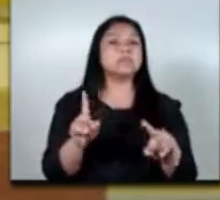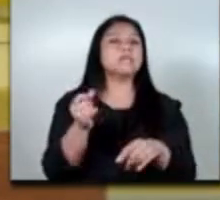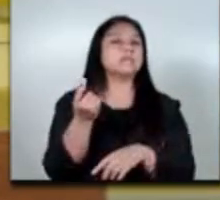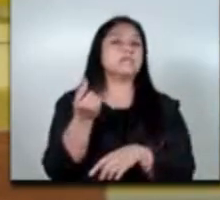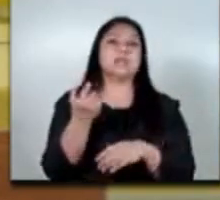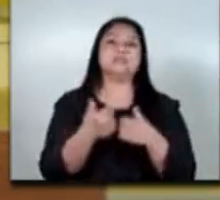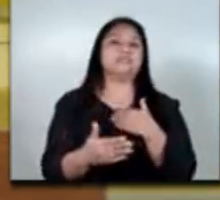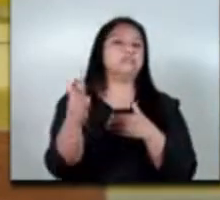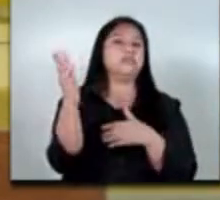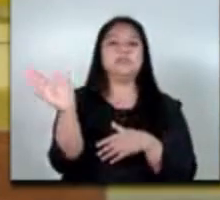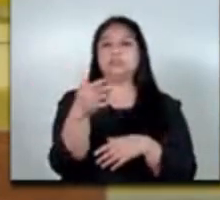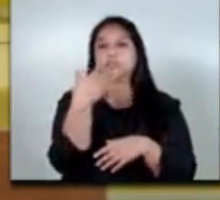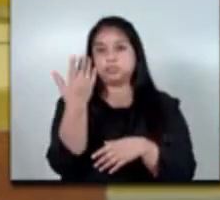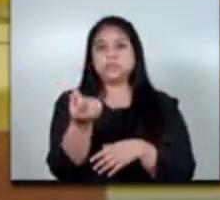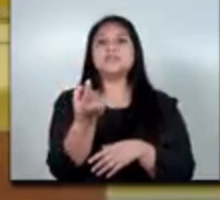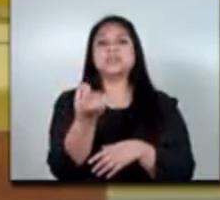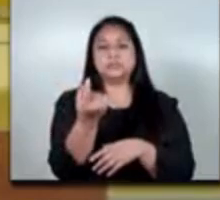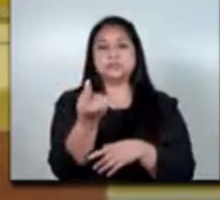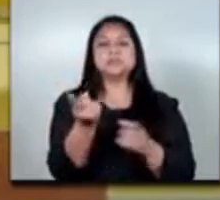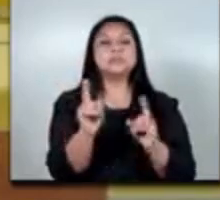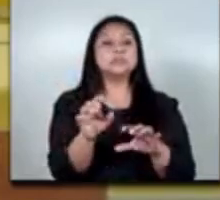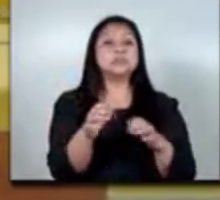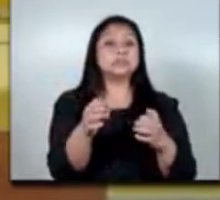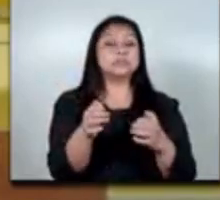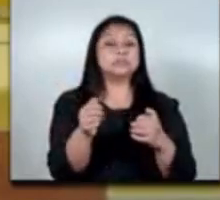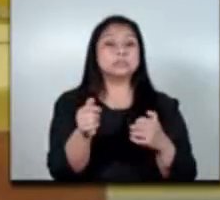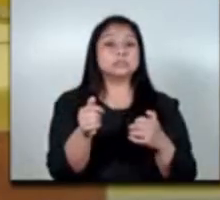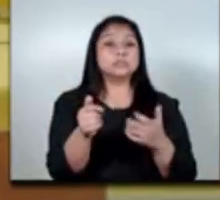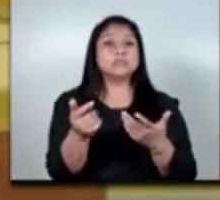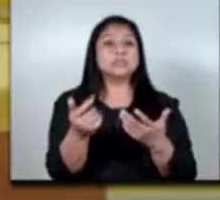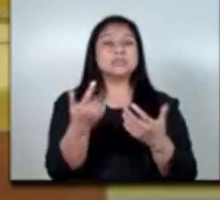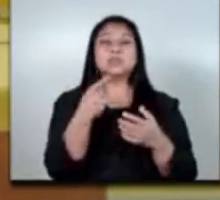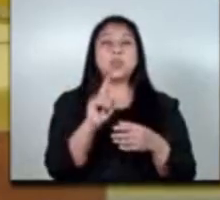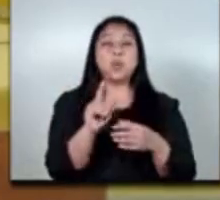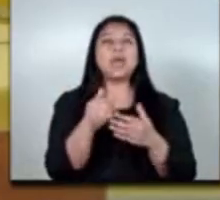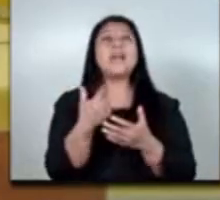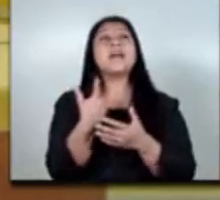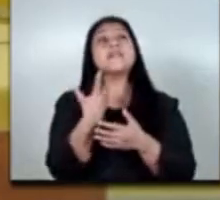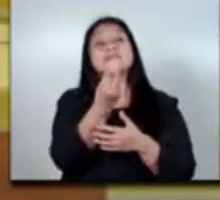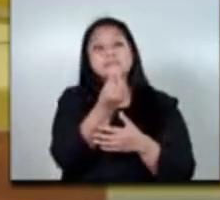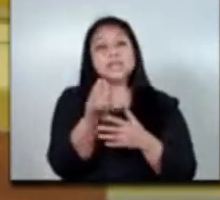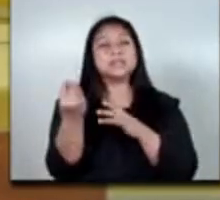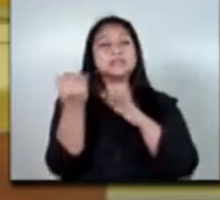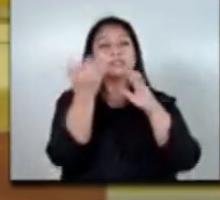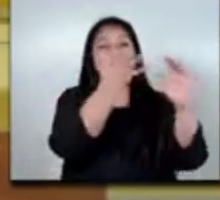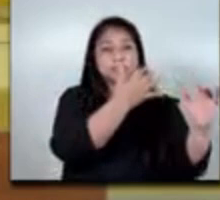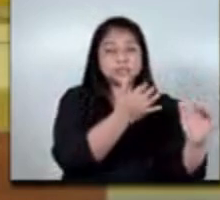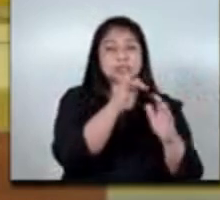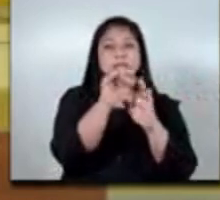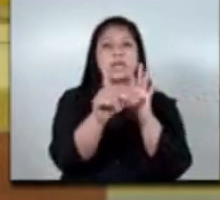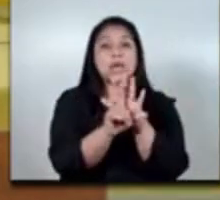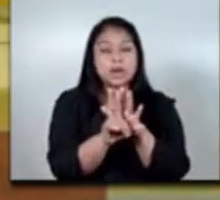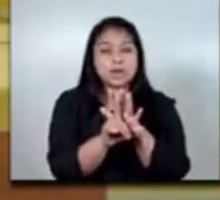mucho por hacer y en lugar de irse al extranjero de una manera ilegal